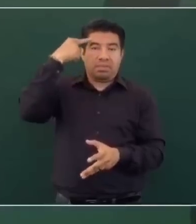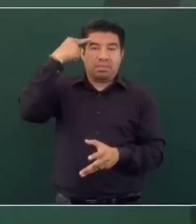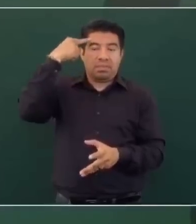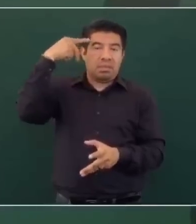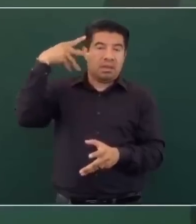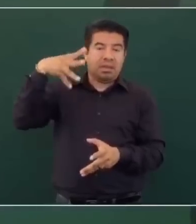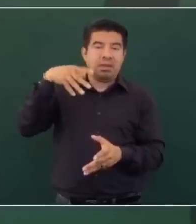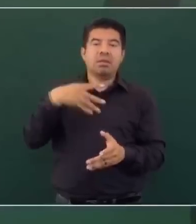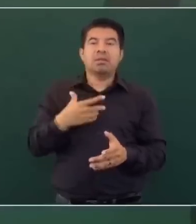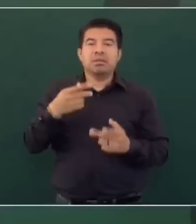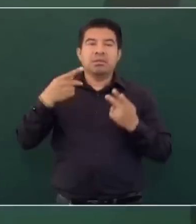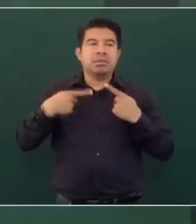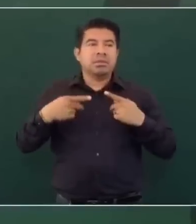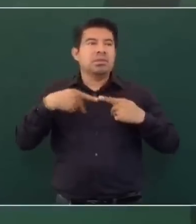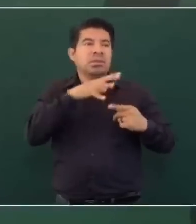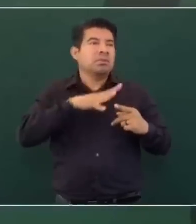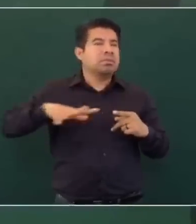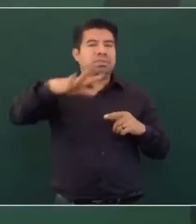respeto por el pueblo.